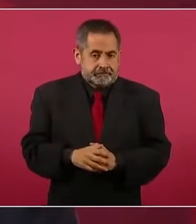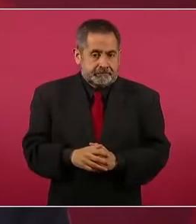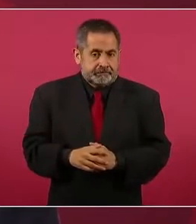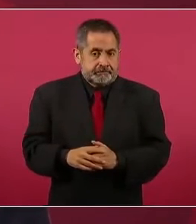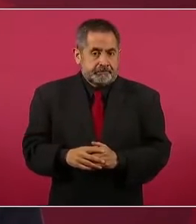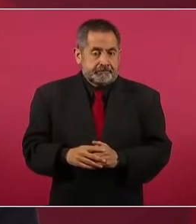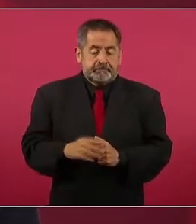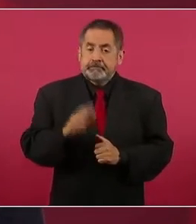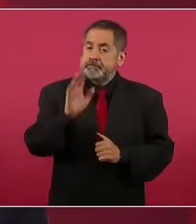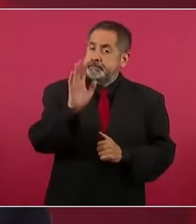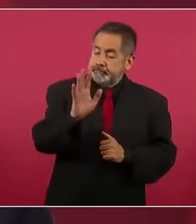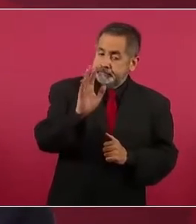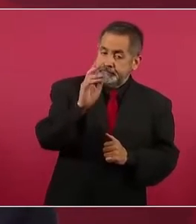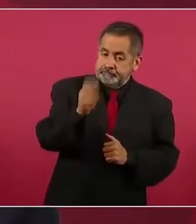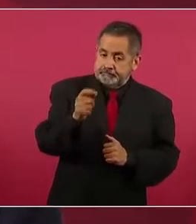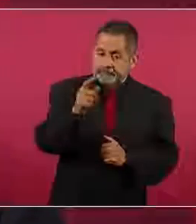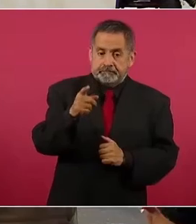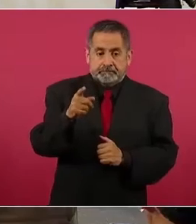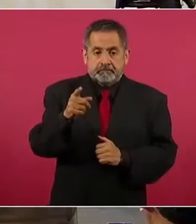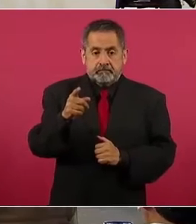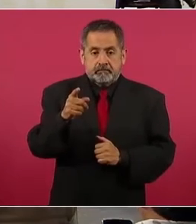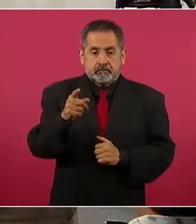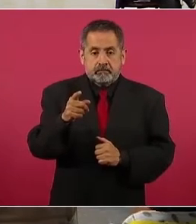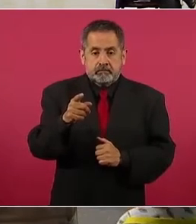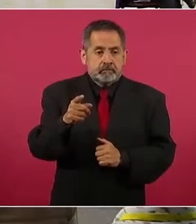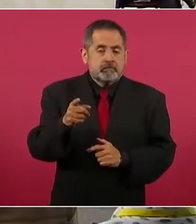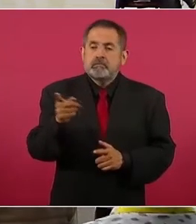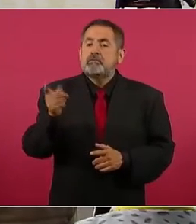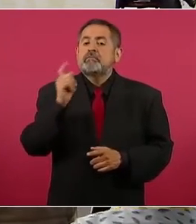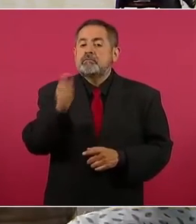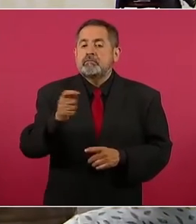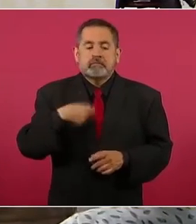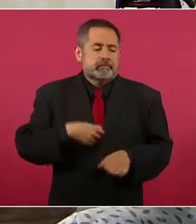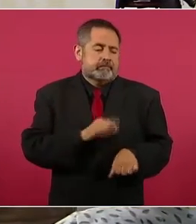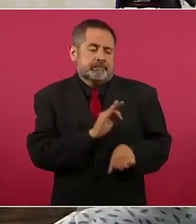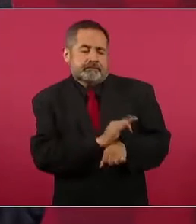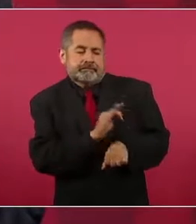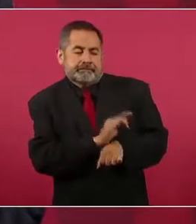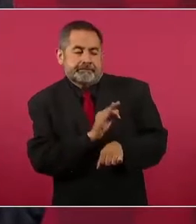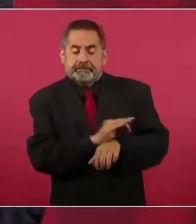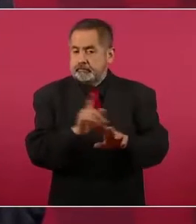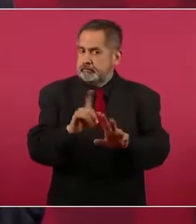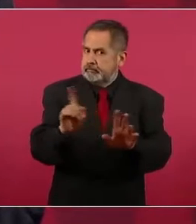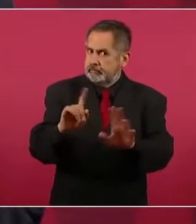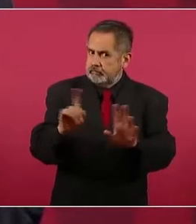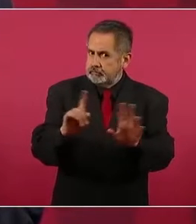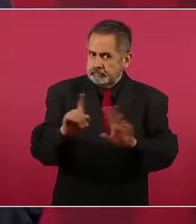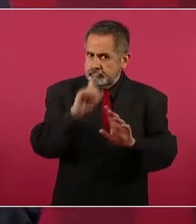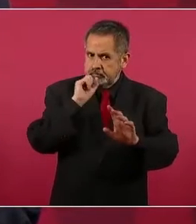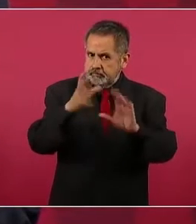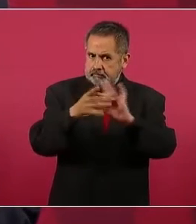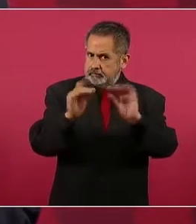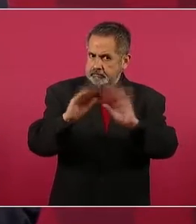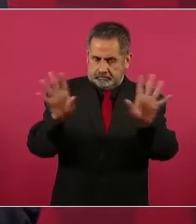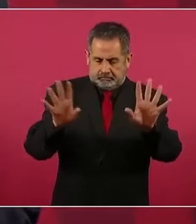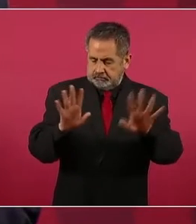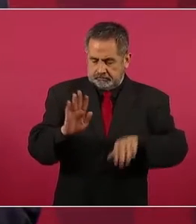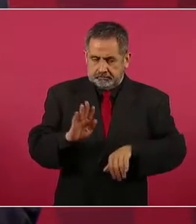que actuemos como tapadera, también que se aclare,